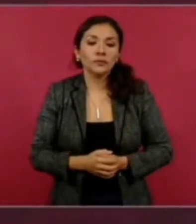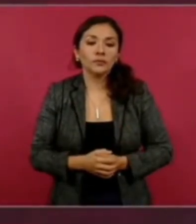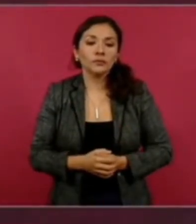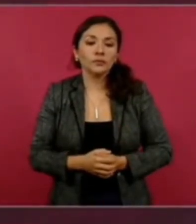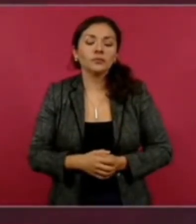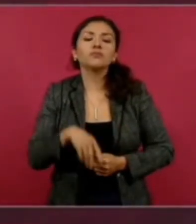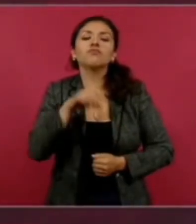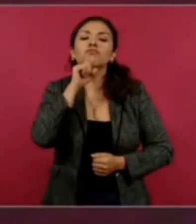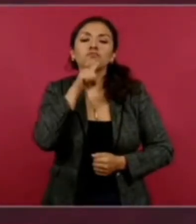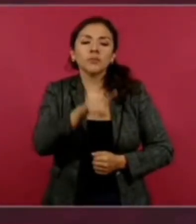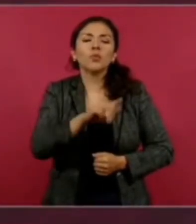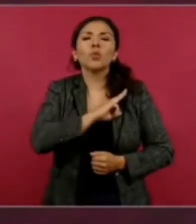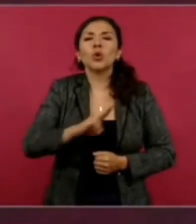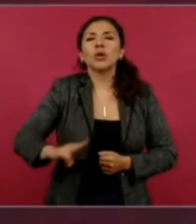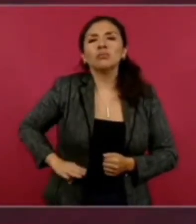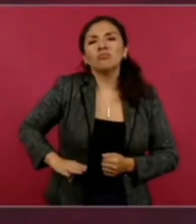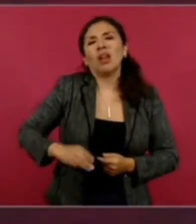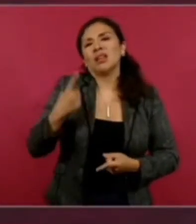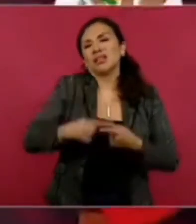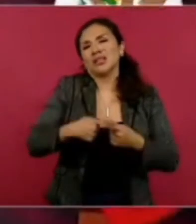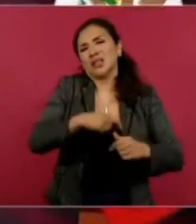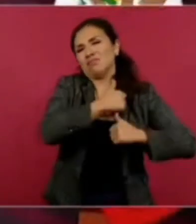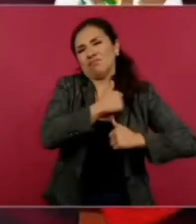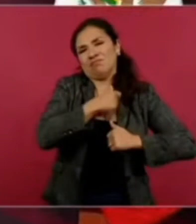autoridades también municipales que ayudaron.